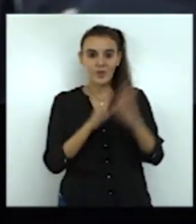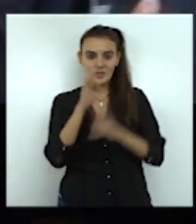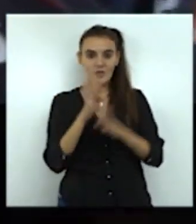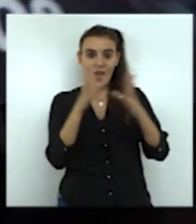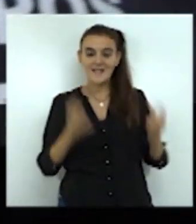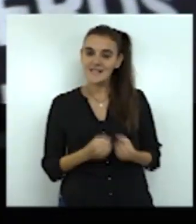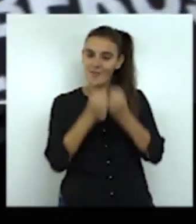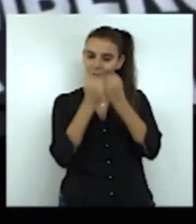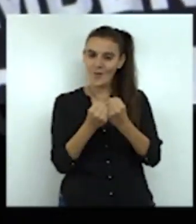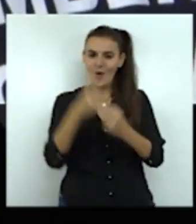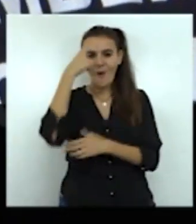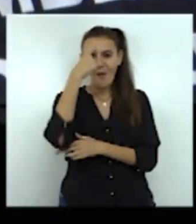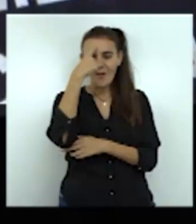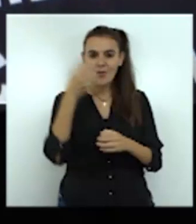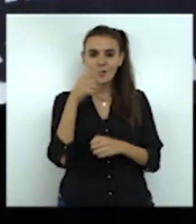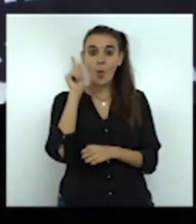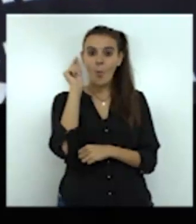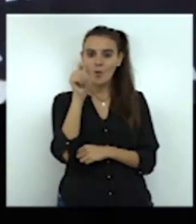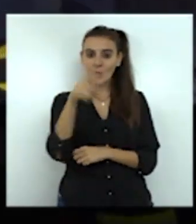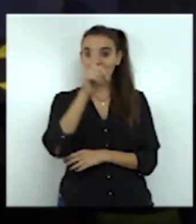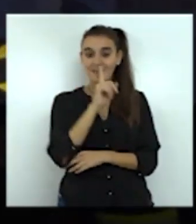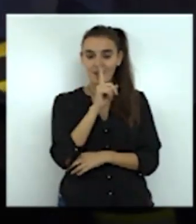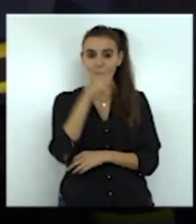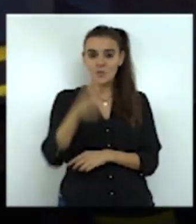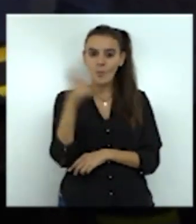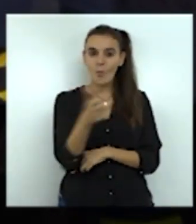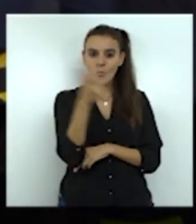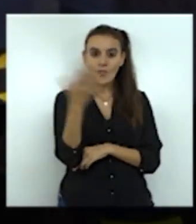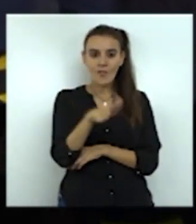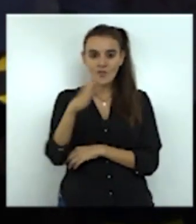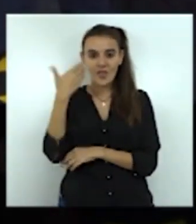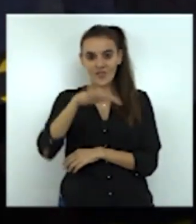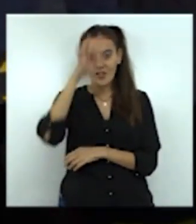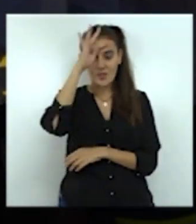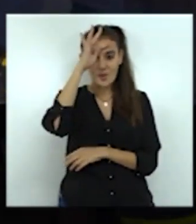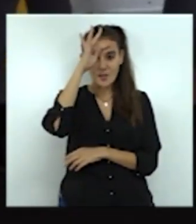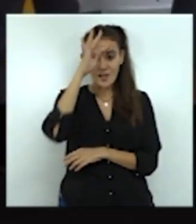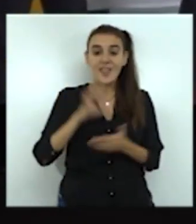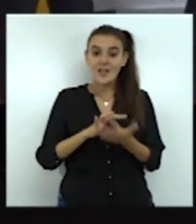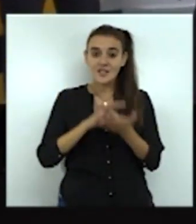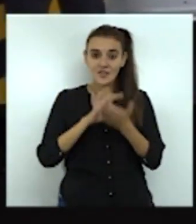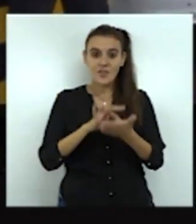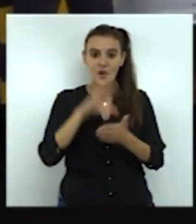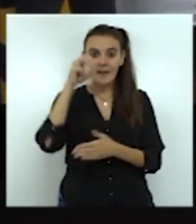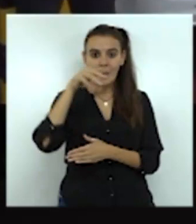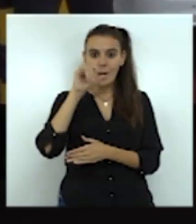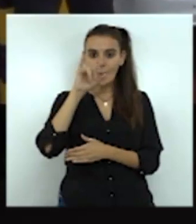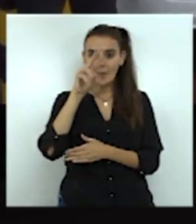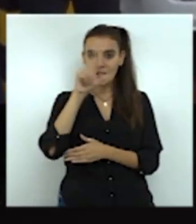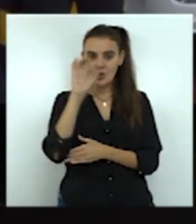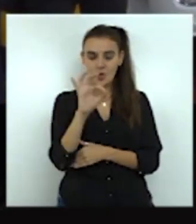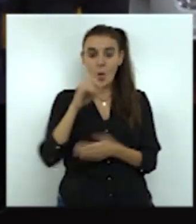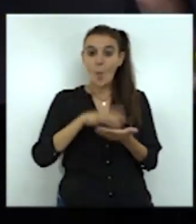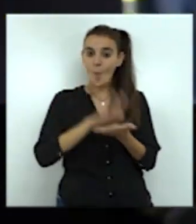recordado con un minuto de silencio al bombero fallecido este fin de semana en acto de servicio en Campillos, Málaga. El jefe del 6 en